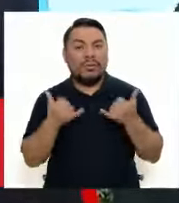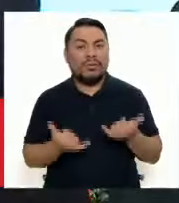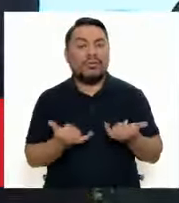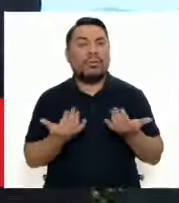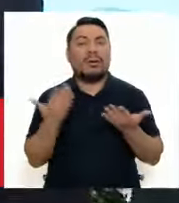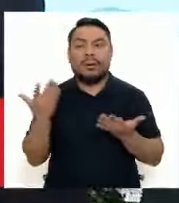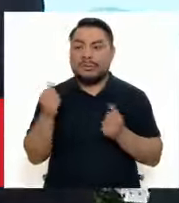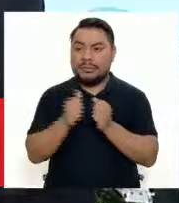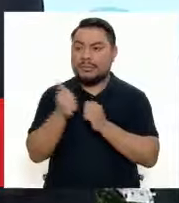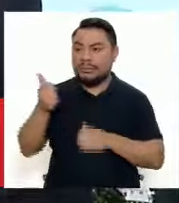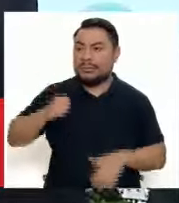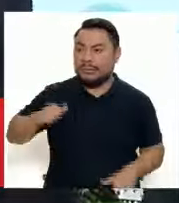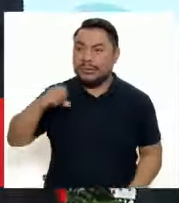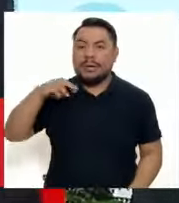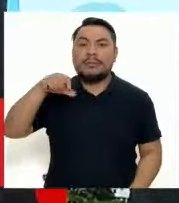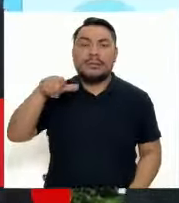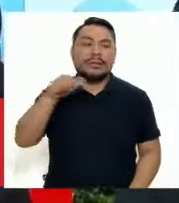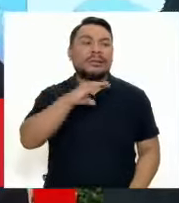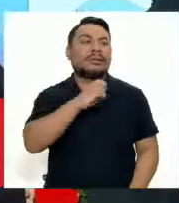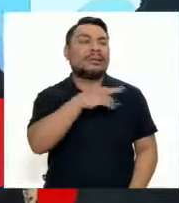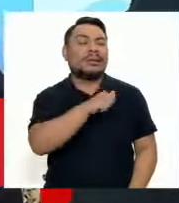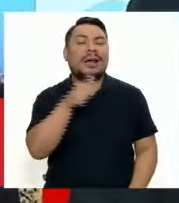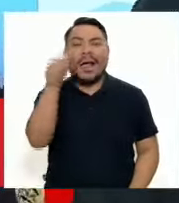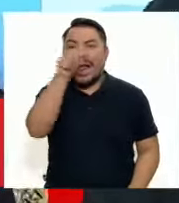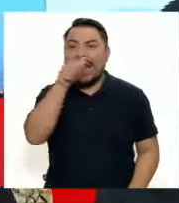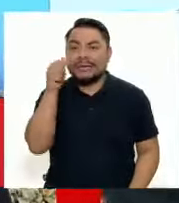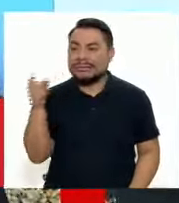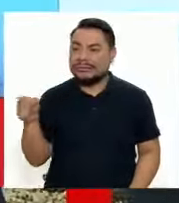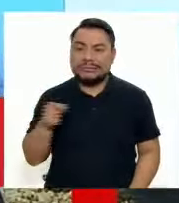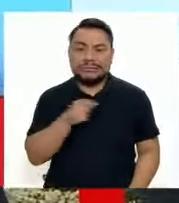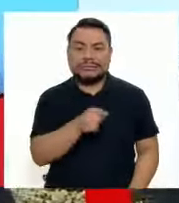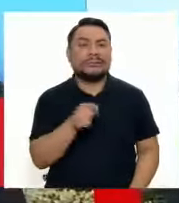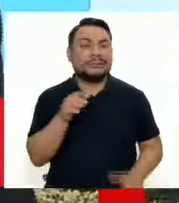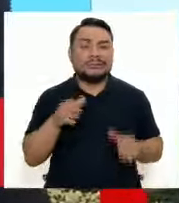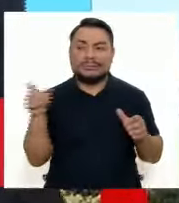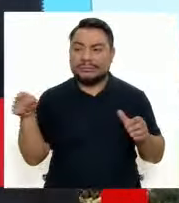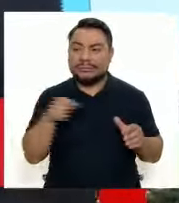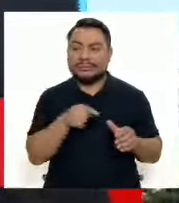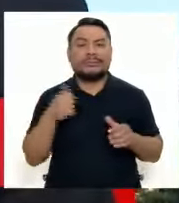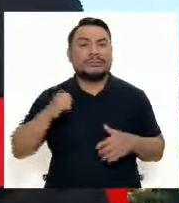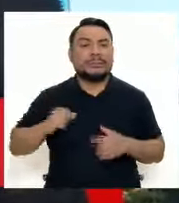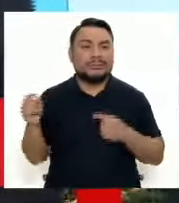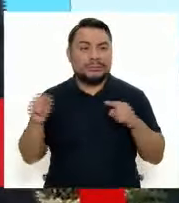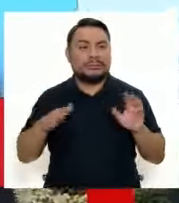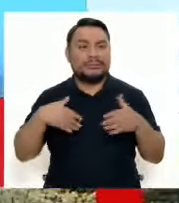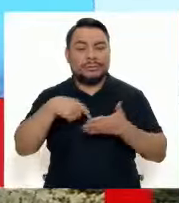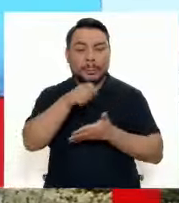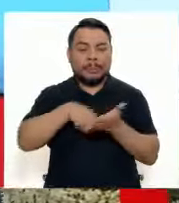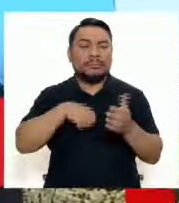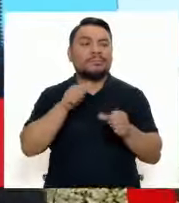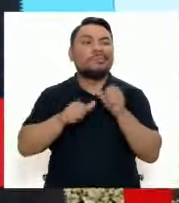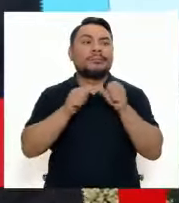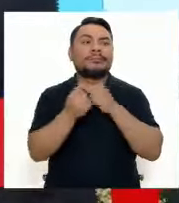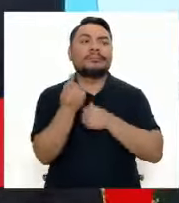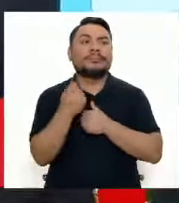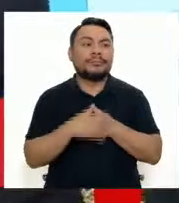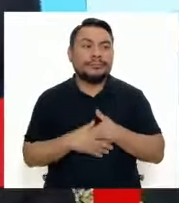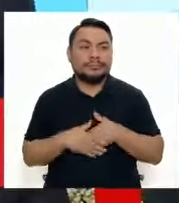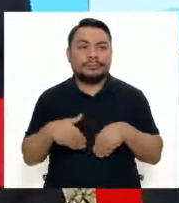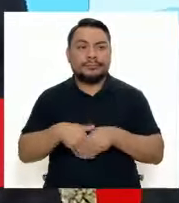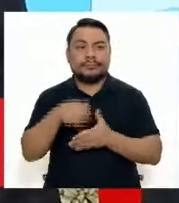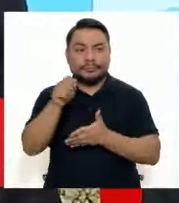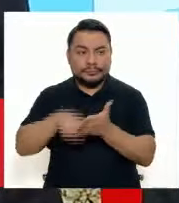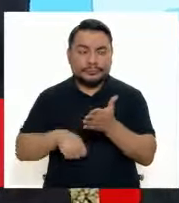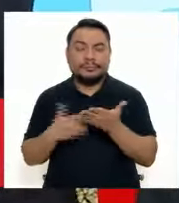compañía de los alcaldes de Mala, Chilca y Asia y el concesionario, hemos ya firmado la adenda número 11 del contrato de concesión